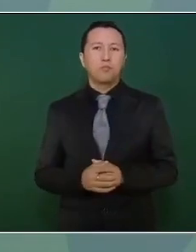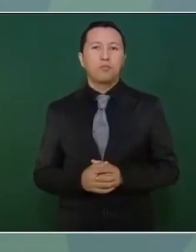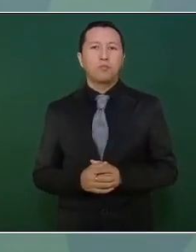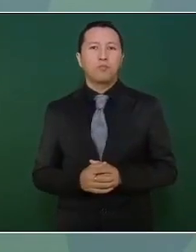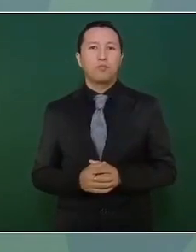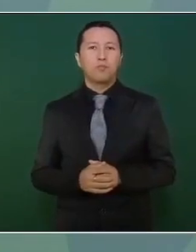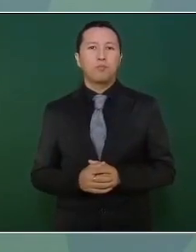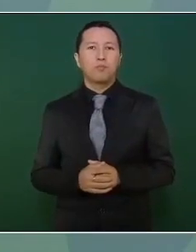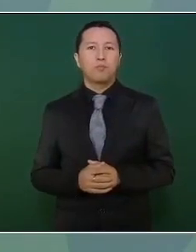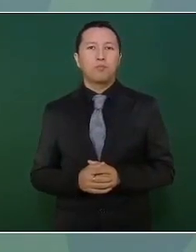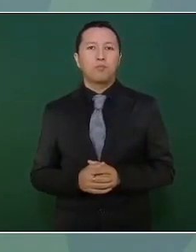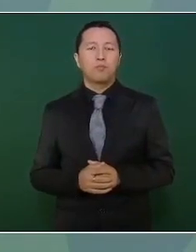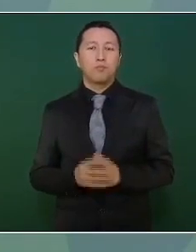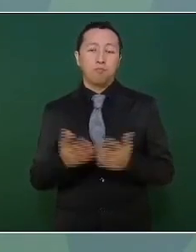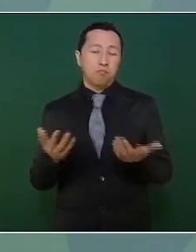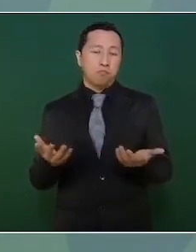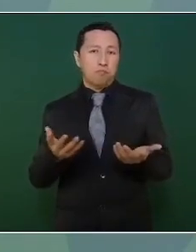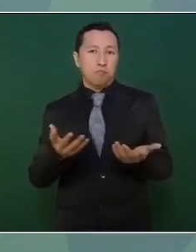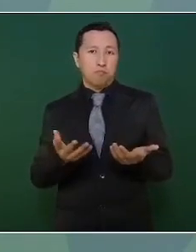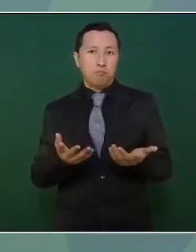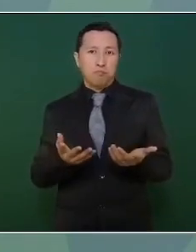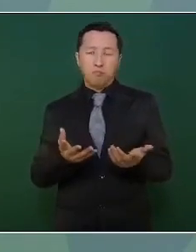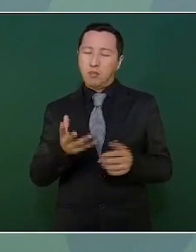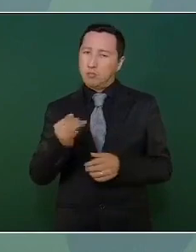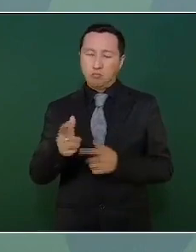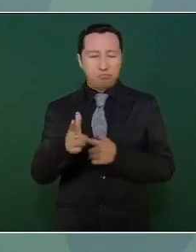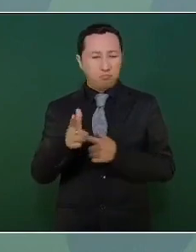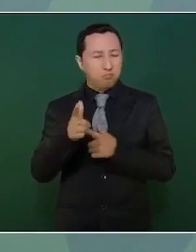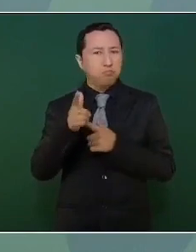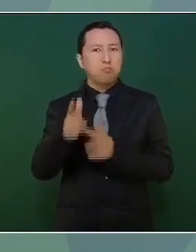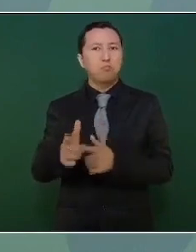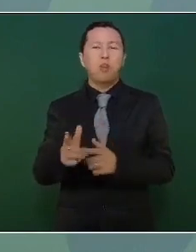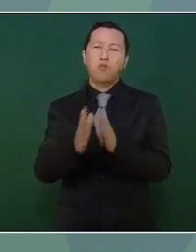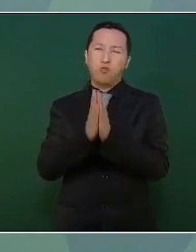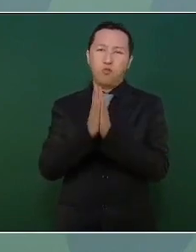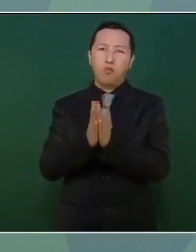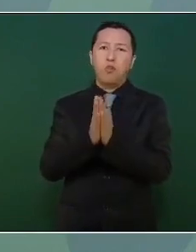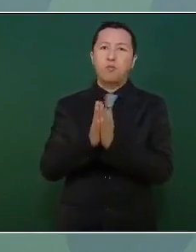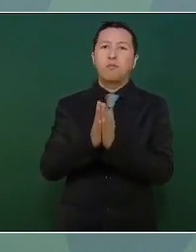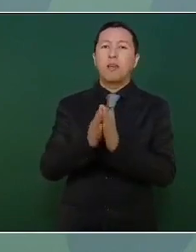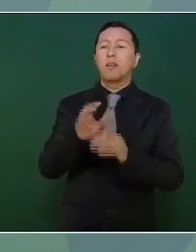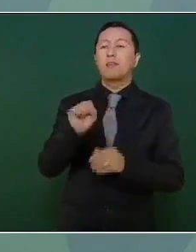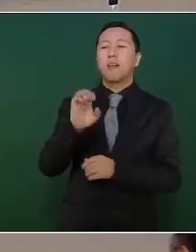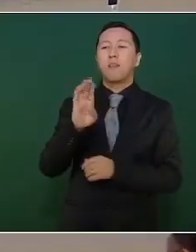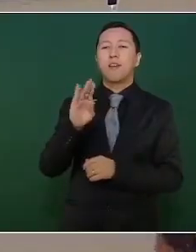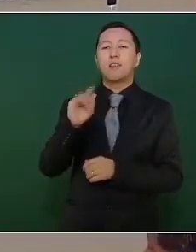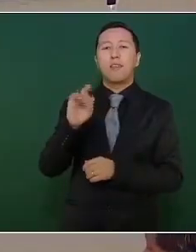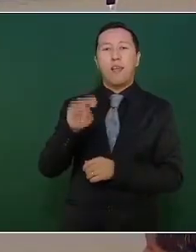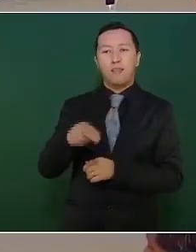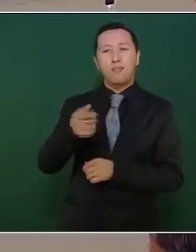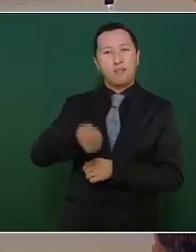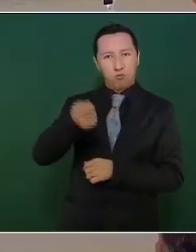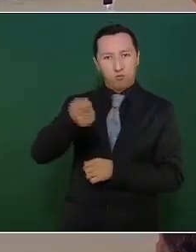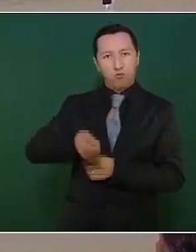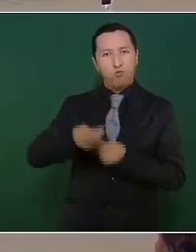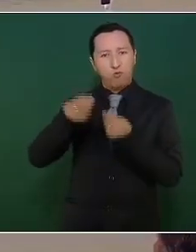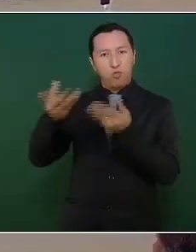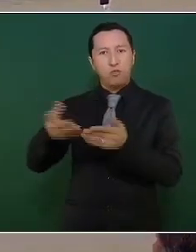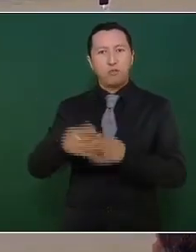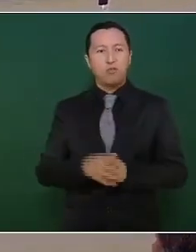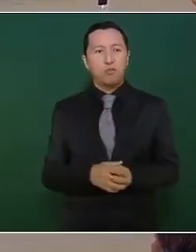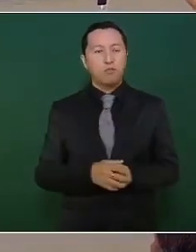Entonces, vamos a seguir así. Y ahí me saludas a Sebastián. Muchas gracias, presidente. Muchas gracias.